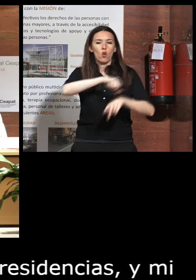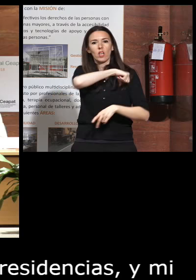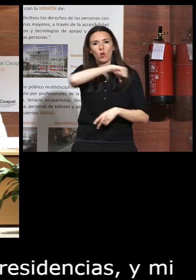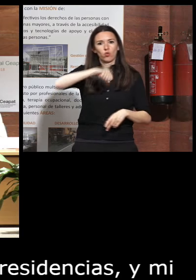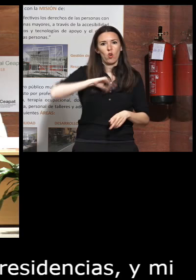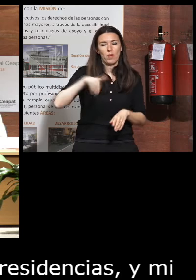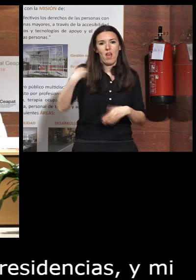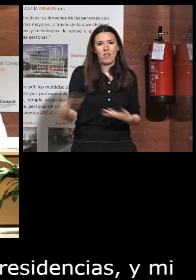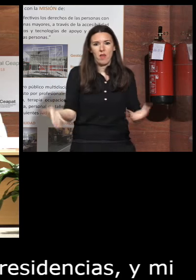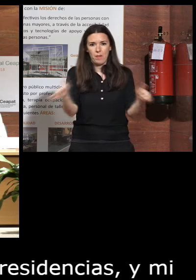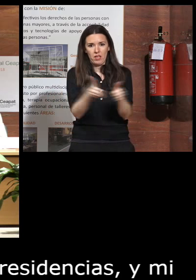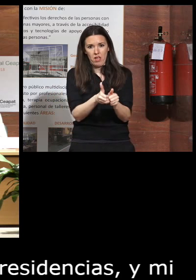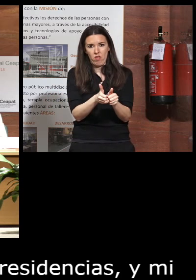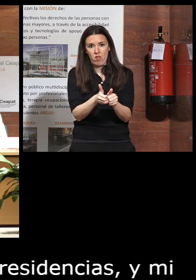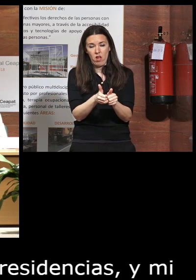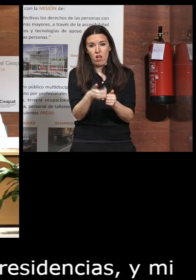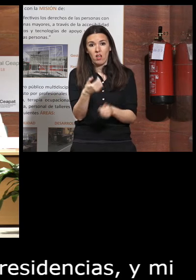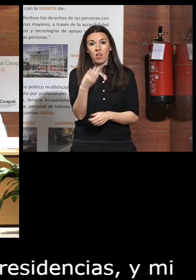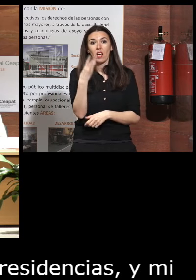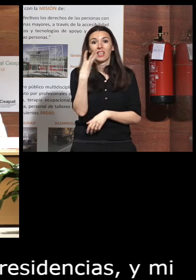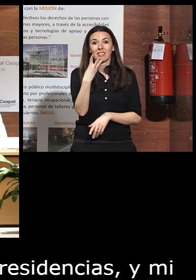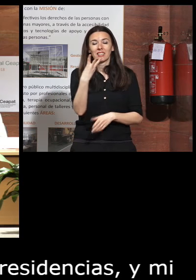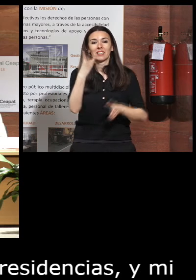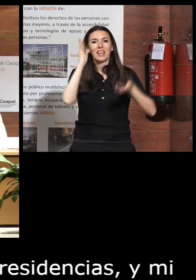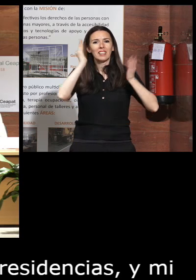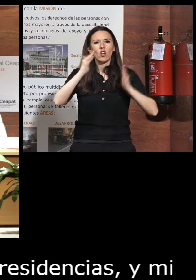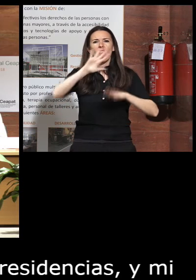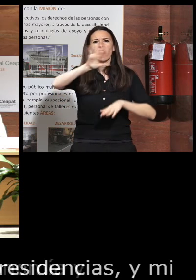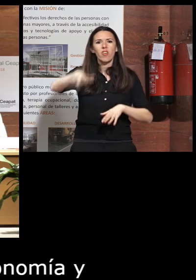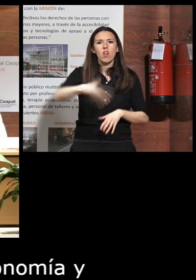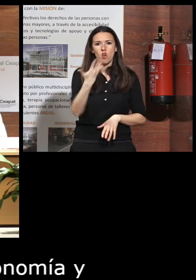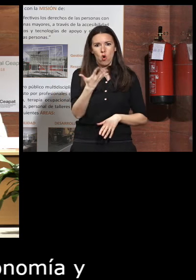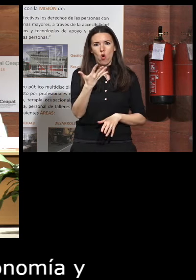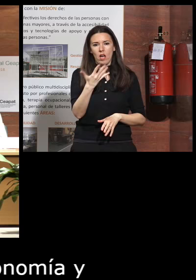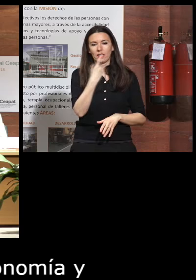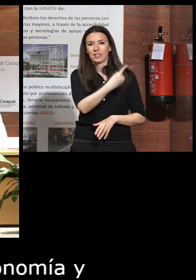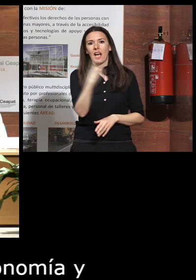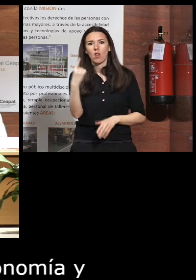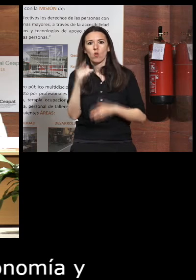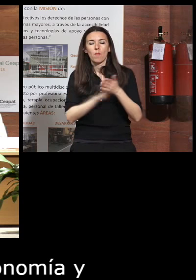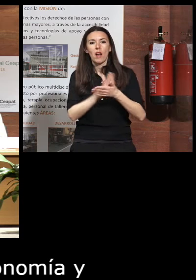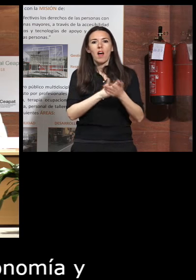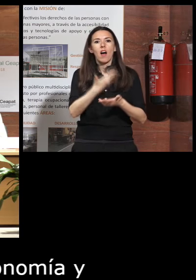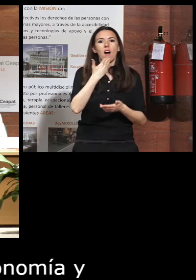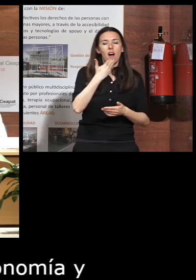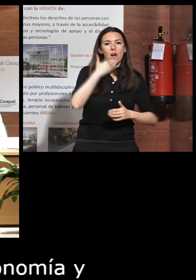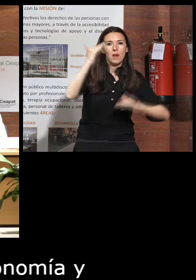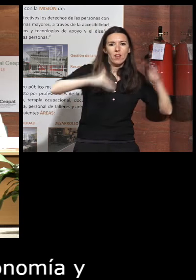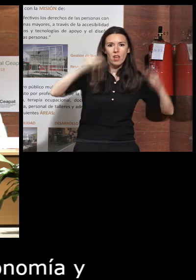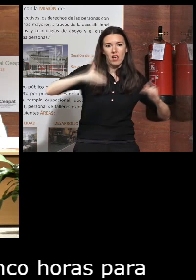y dependencia y doy tres sesiones de cinco horas para hablar de comunicación y lenguaje